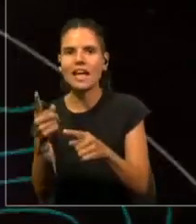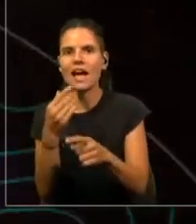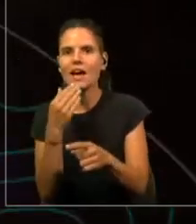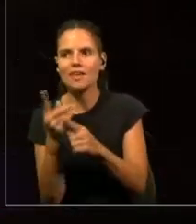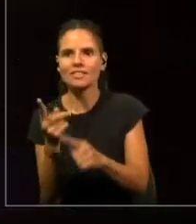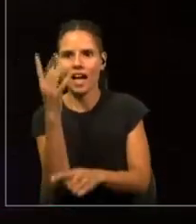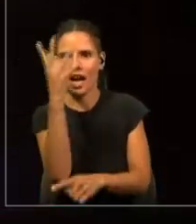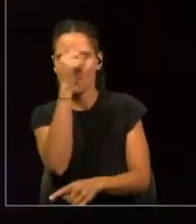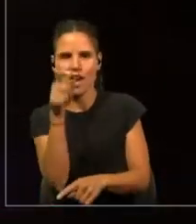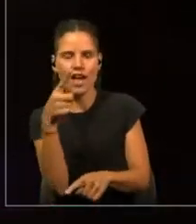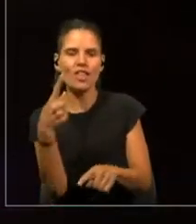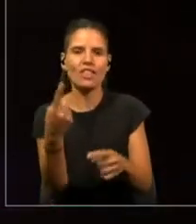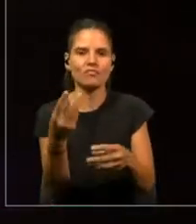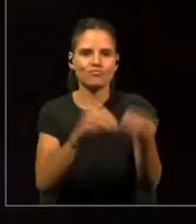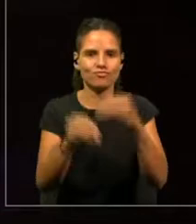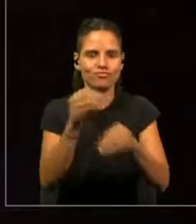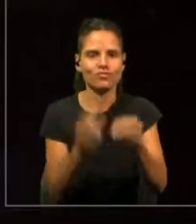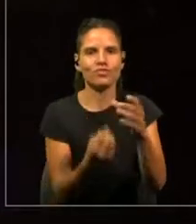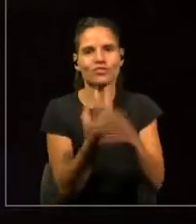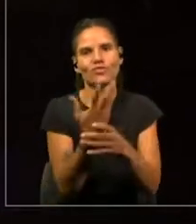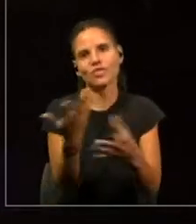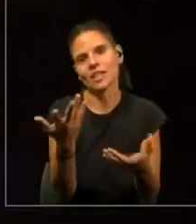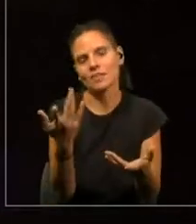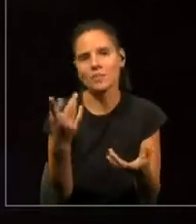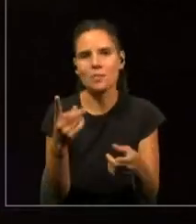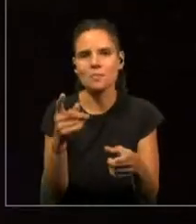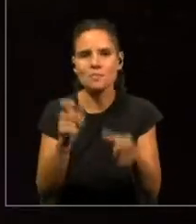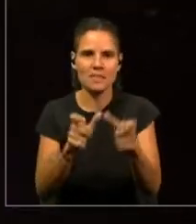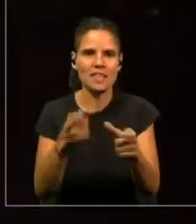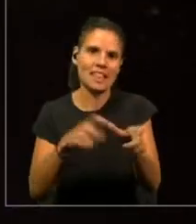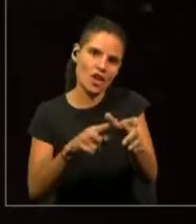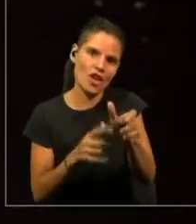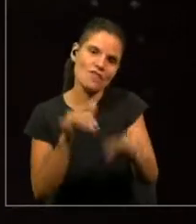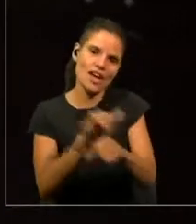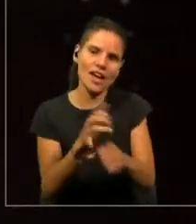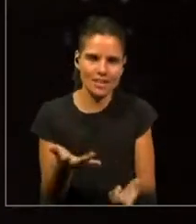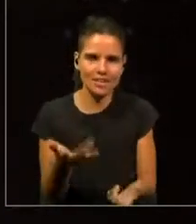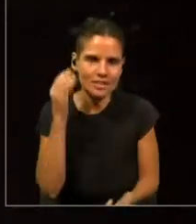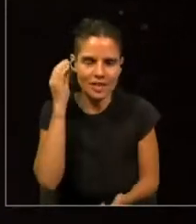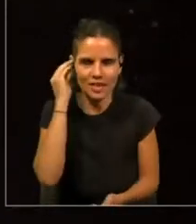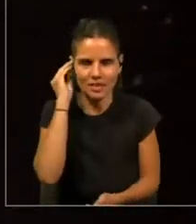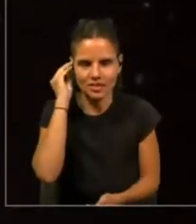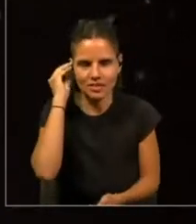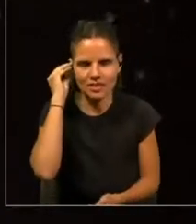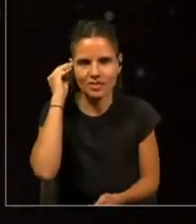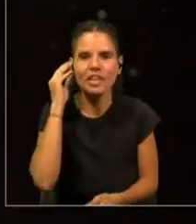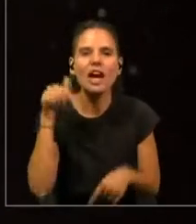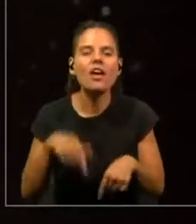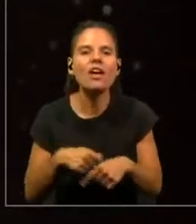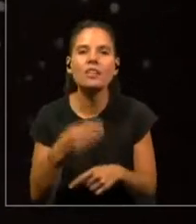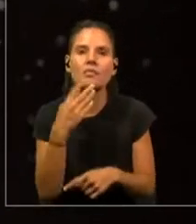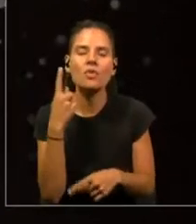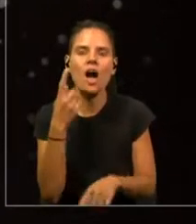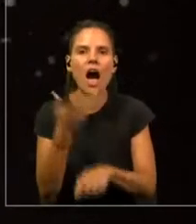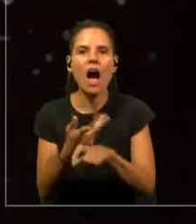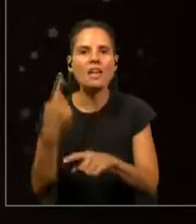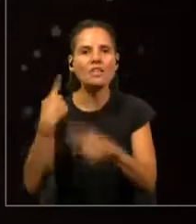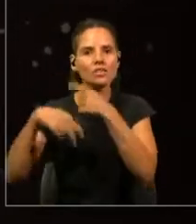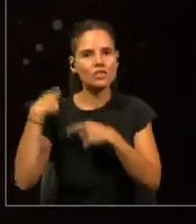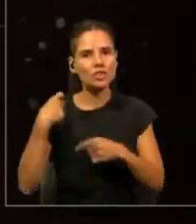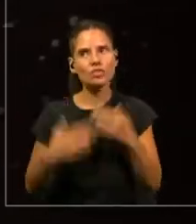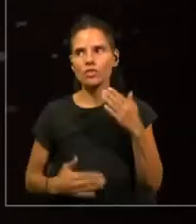Y aún hoy día, contamos historias sobre robots y les damos